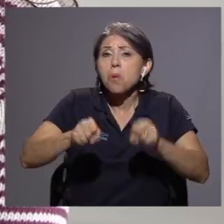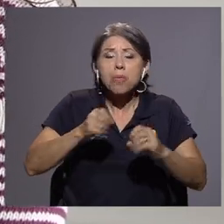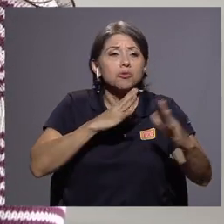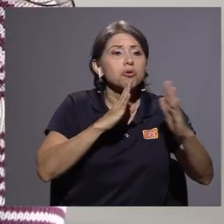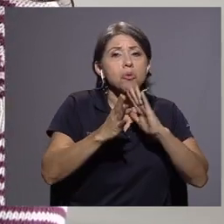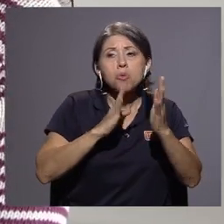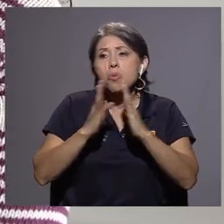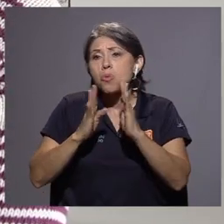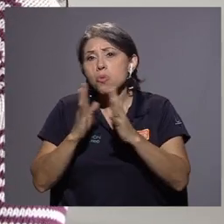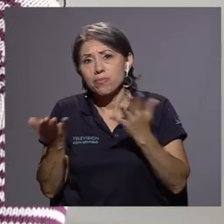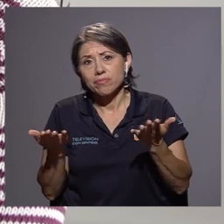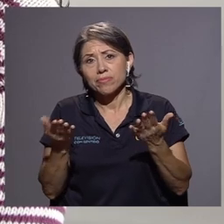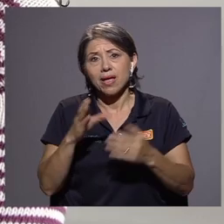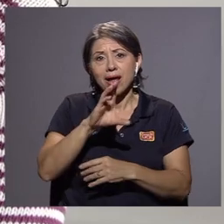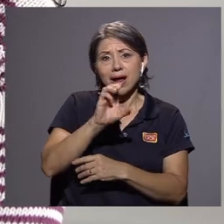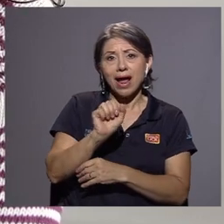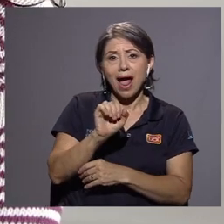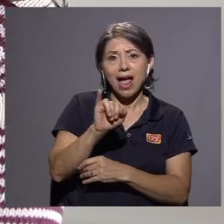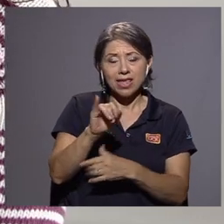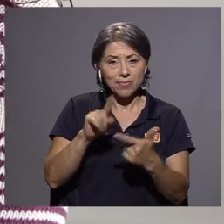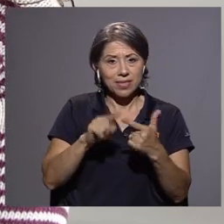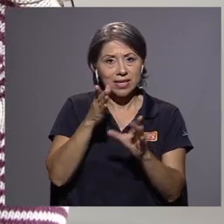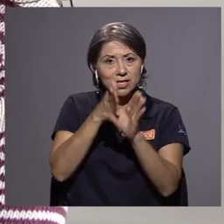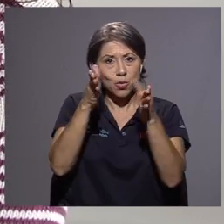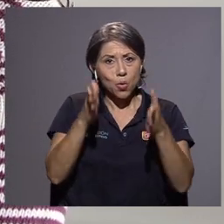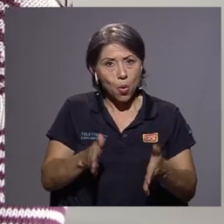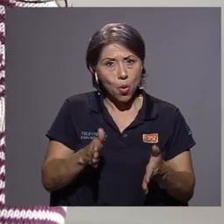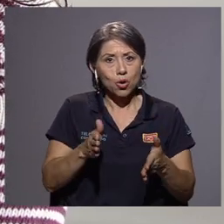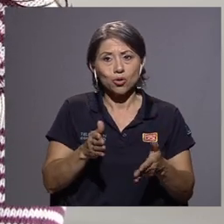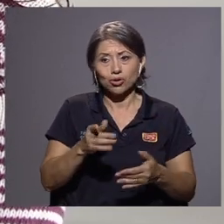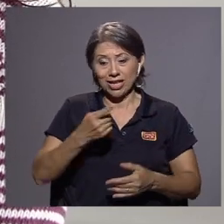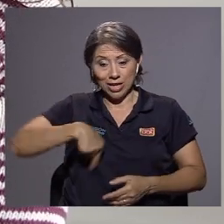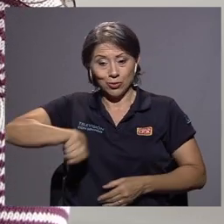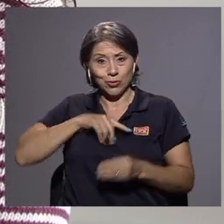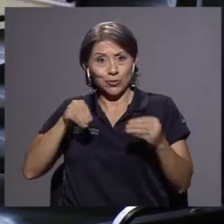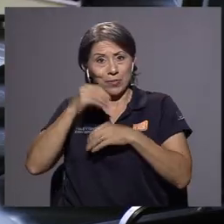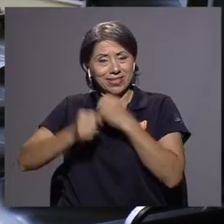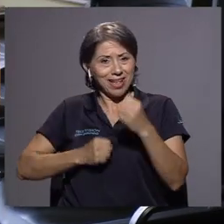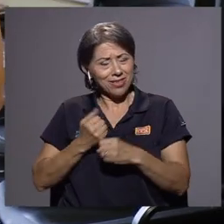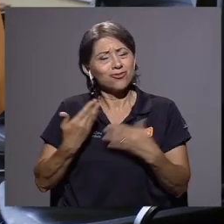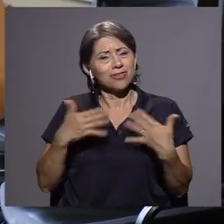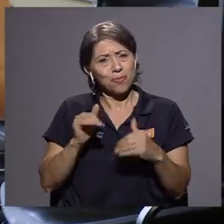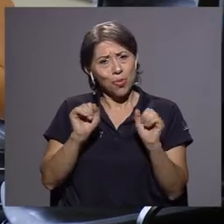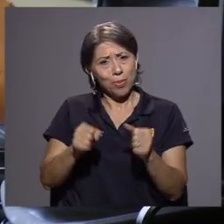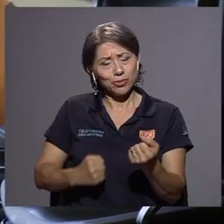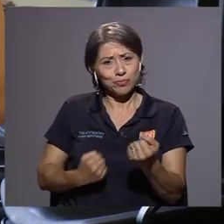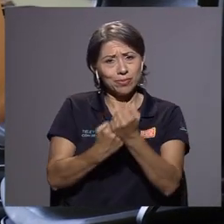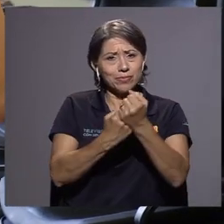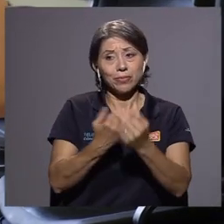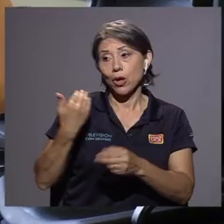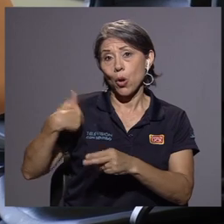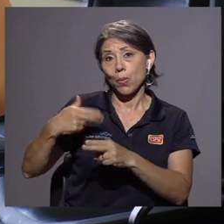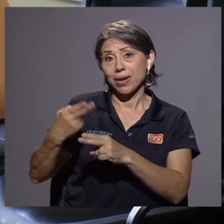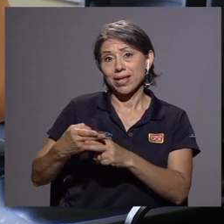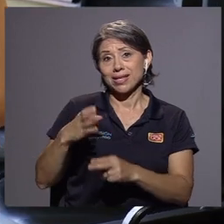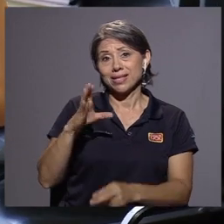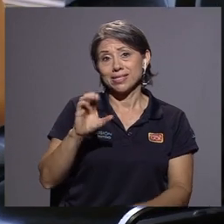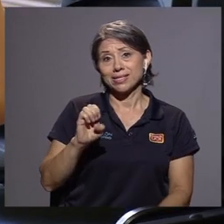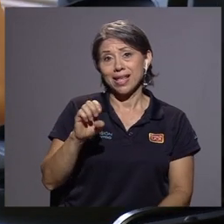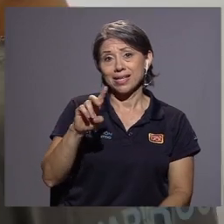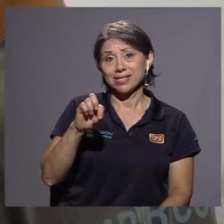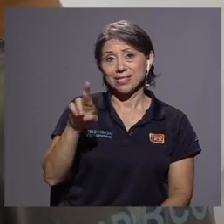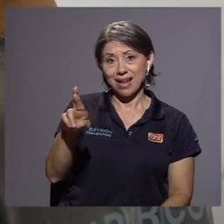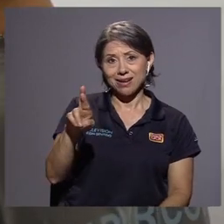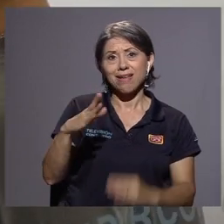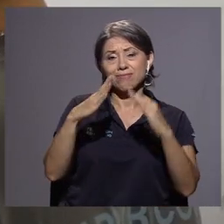apoyo por parte tanto del CAI, de los psicólogos y de quienes ya llevamos más años acá en la U. César es residente y